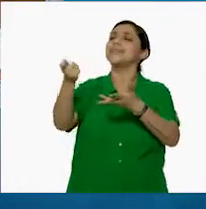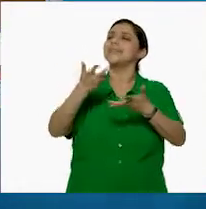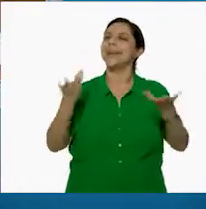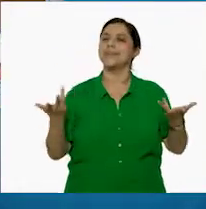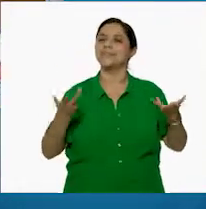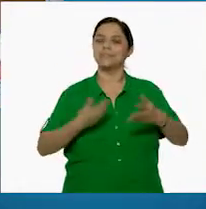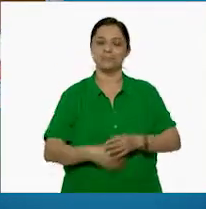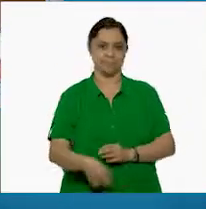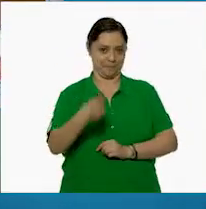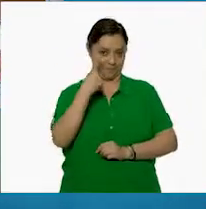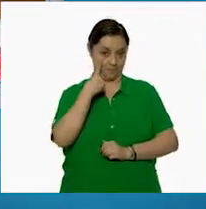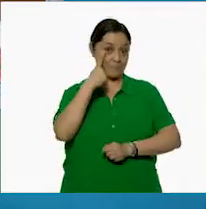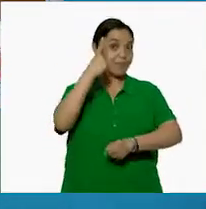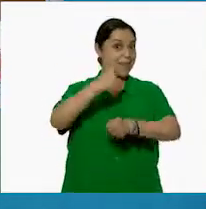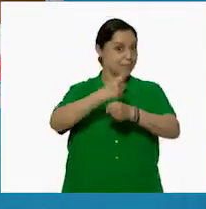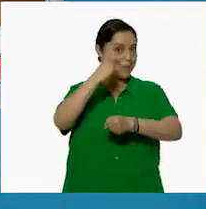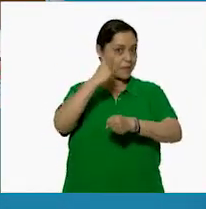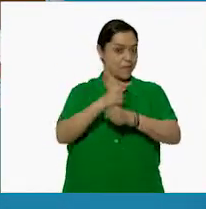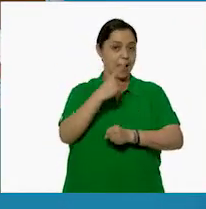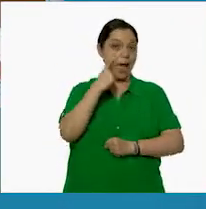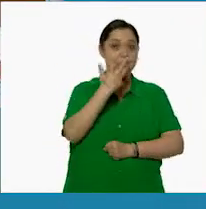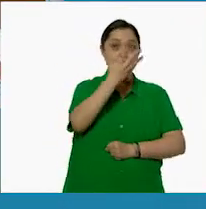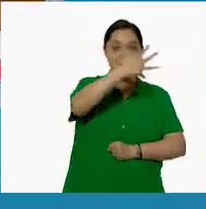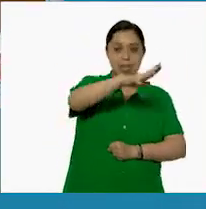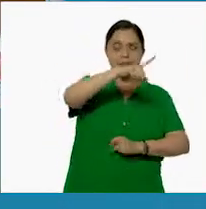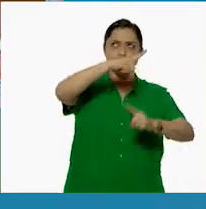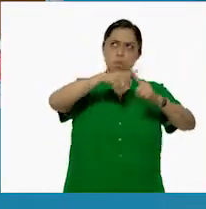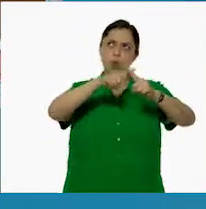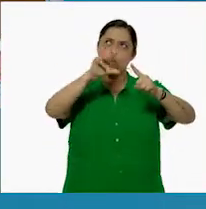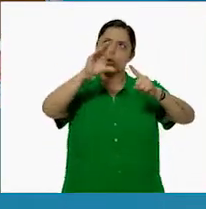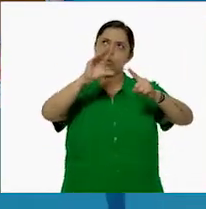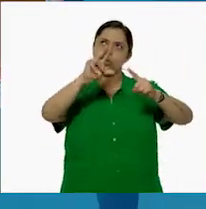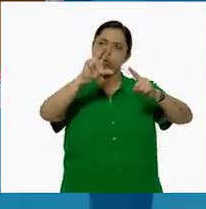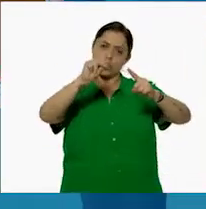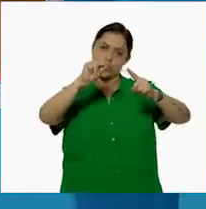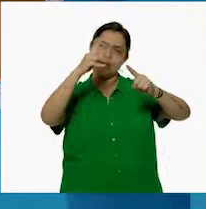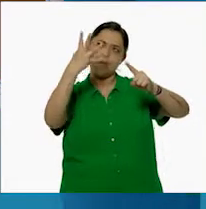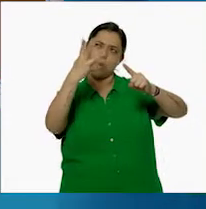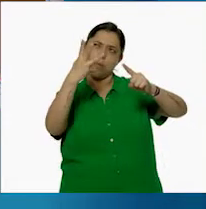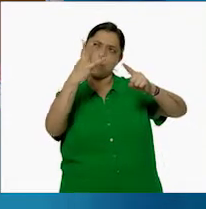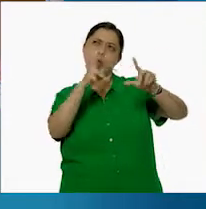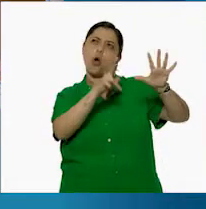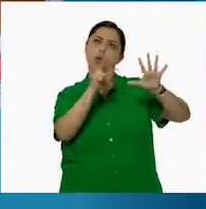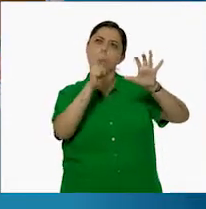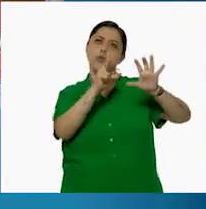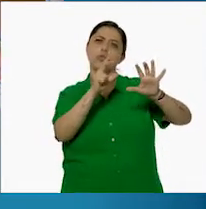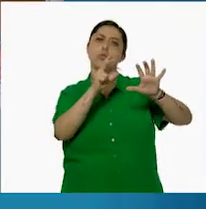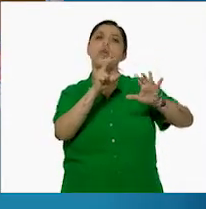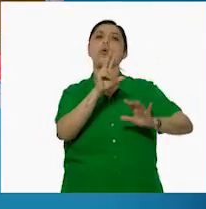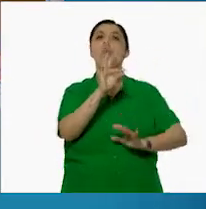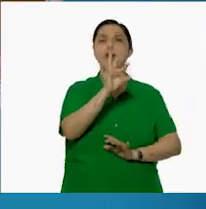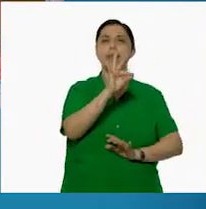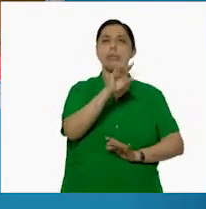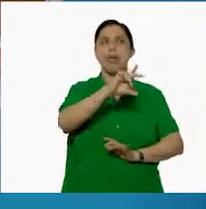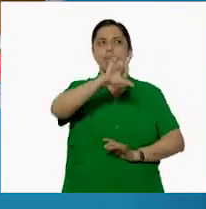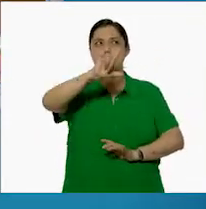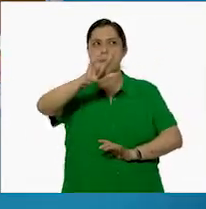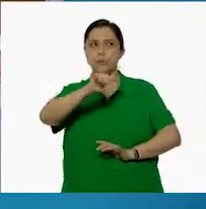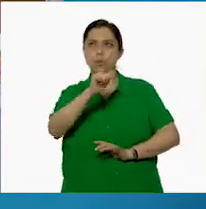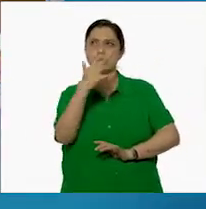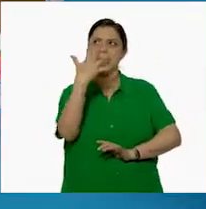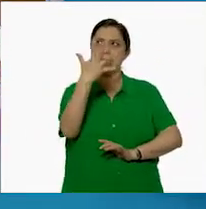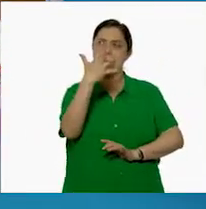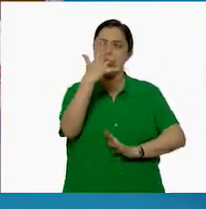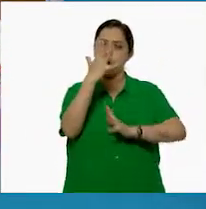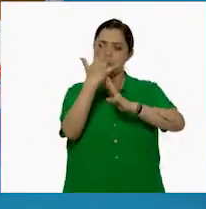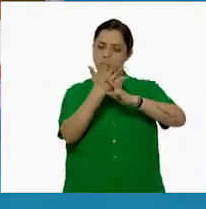pues primero 10 por 84, 840. ¿Y luego? Pues luego se me ocurrió que 5 es la